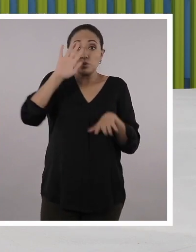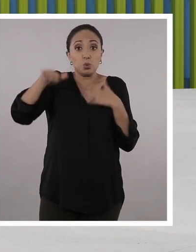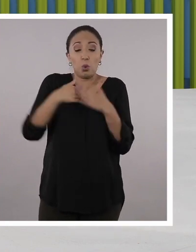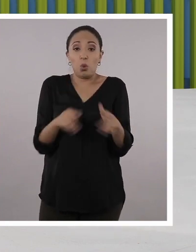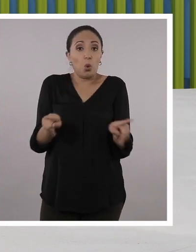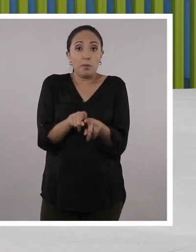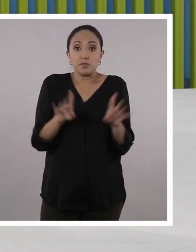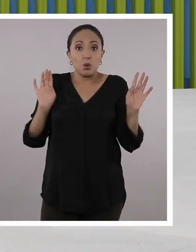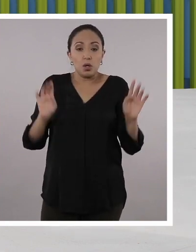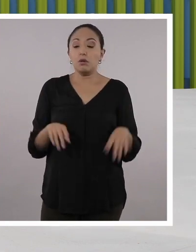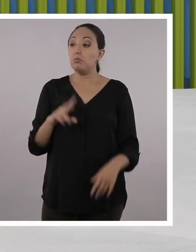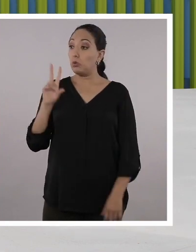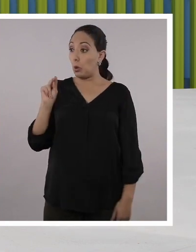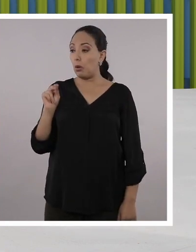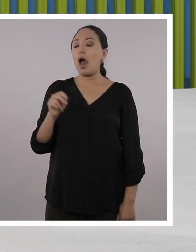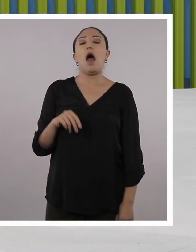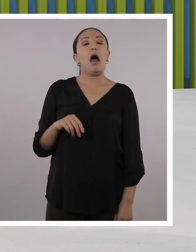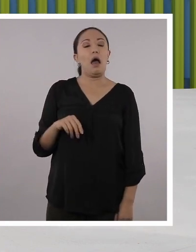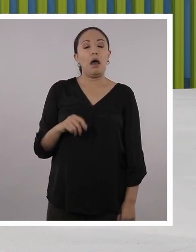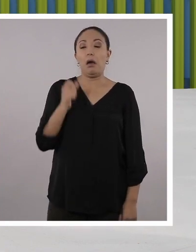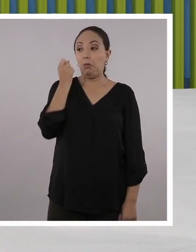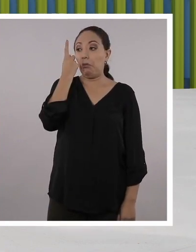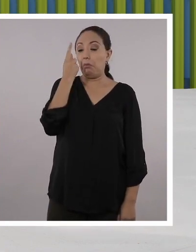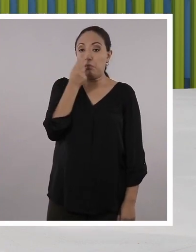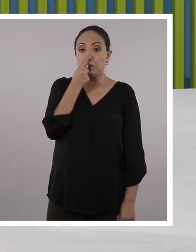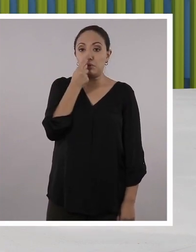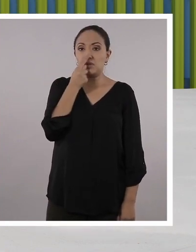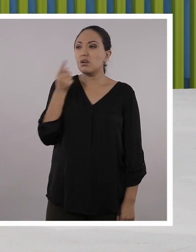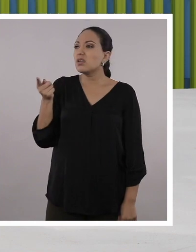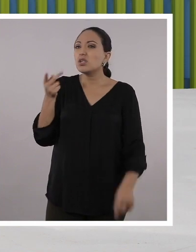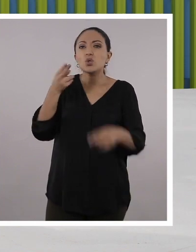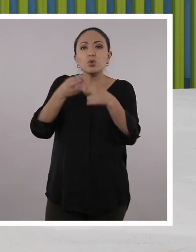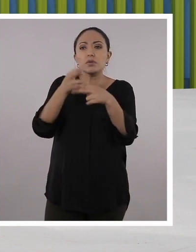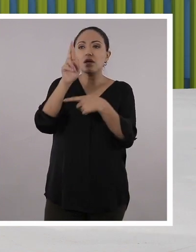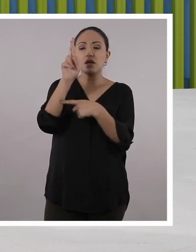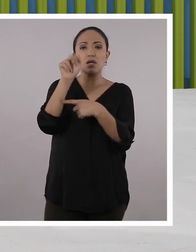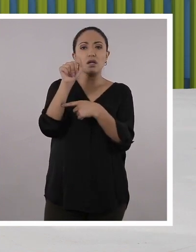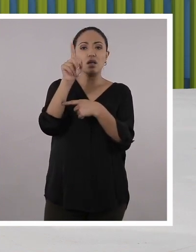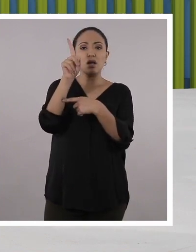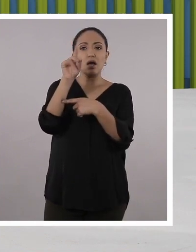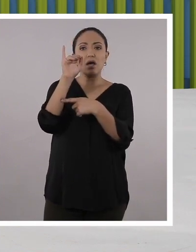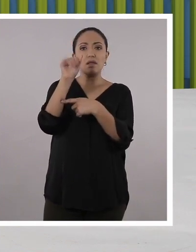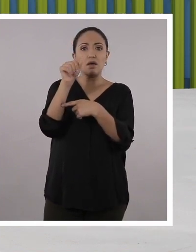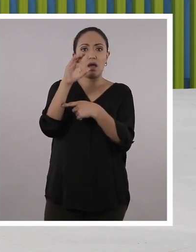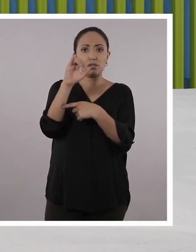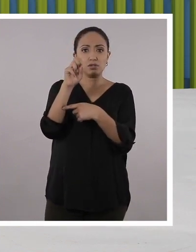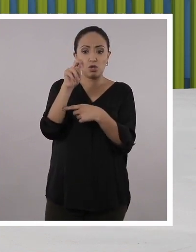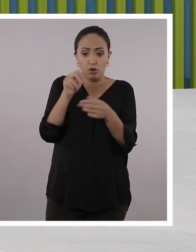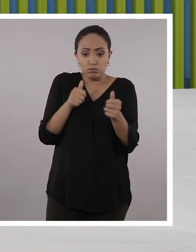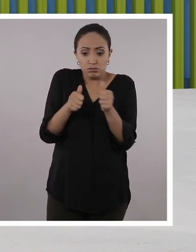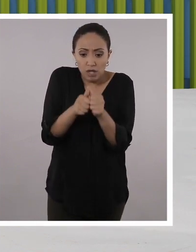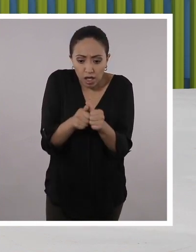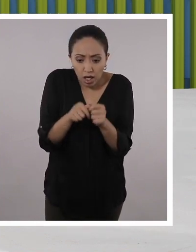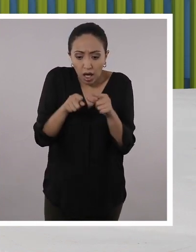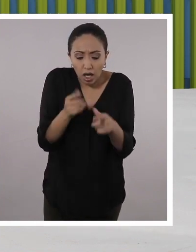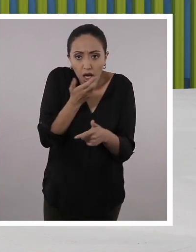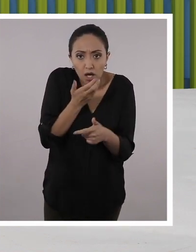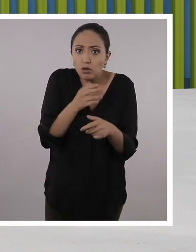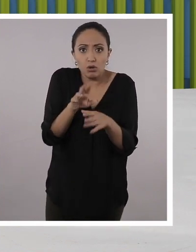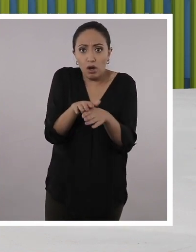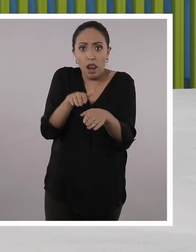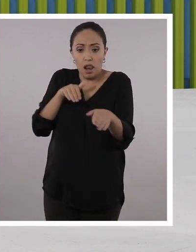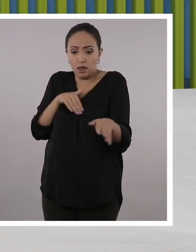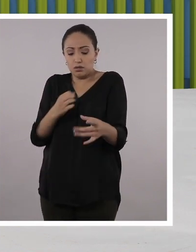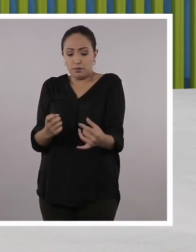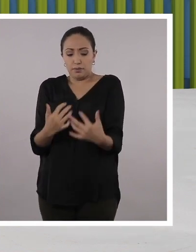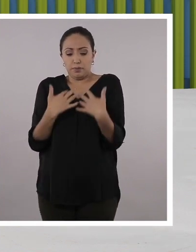pensé que todo era uno solo. Me llamó la atención, por ejemplo, este que se llamaba radiación, que no necesariamente tienes que estar cerca a la fuente,